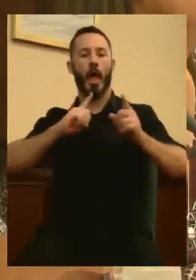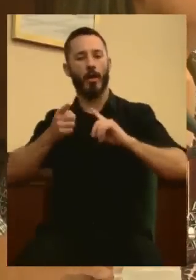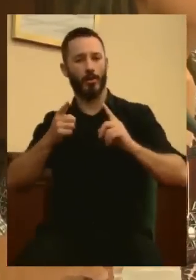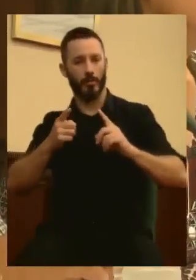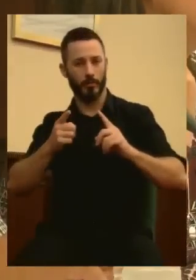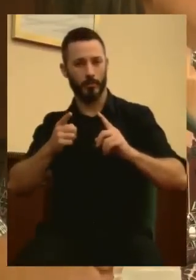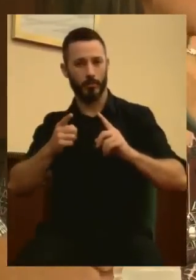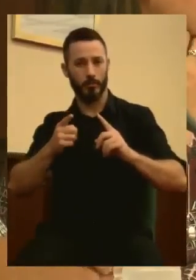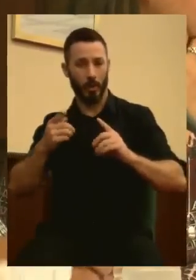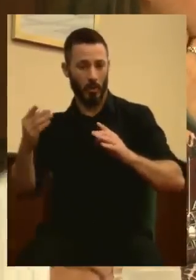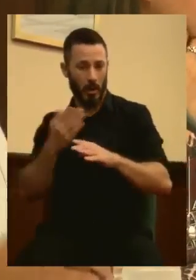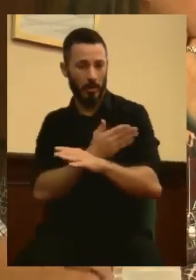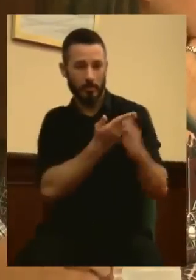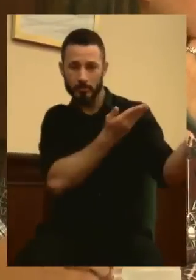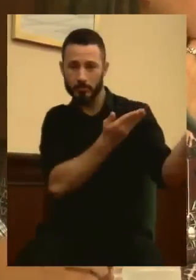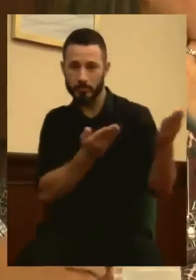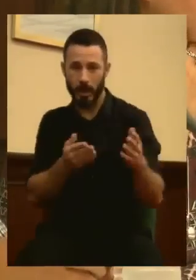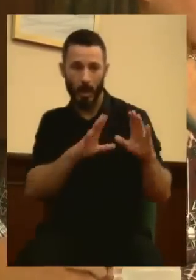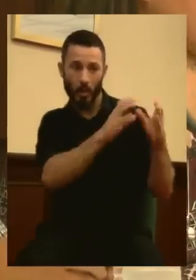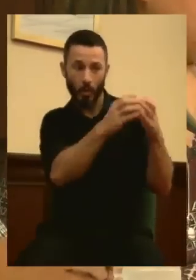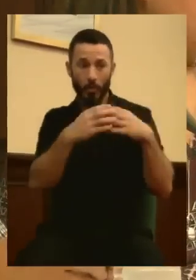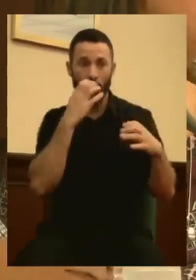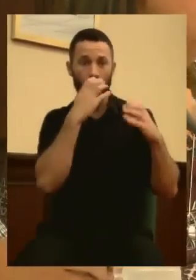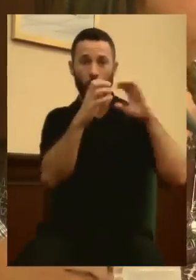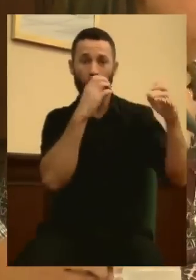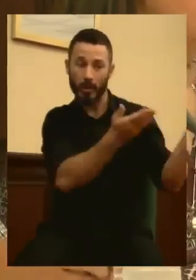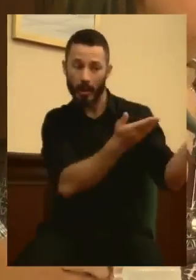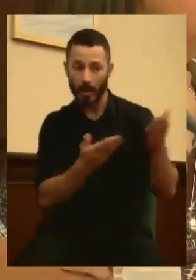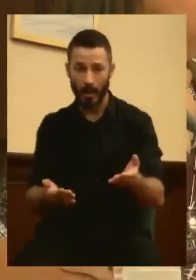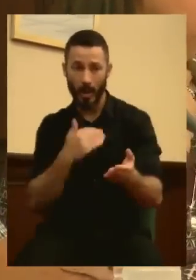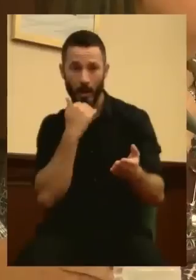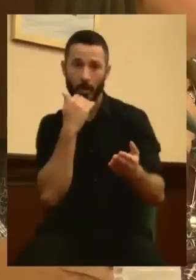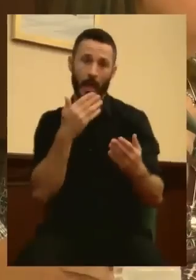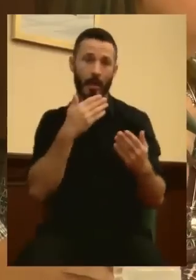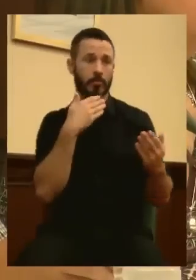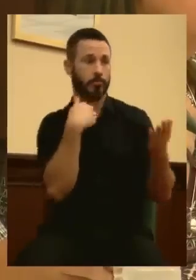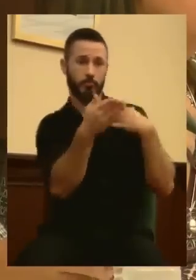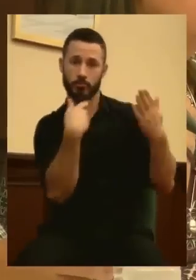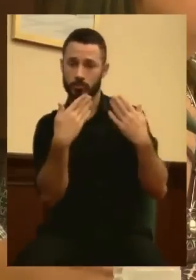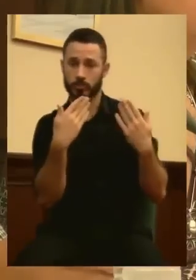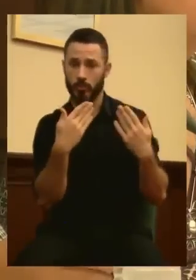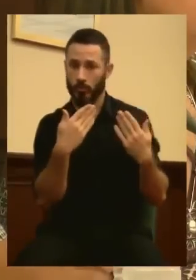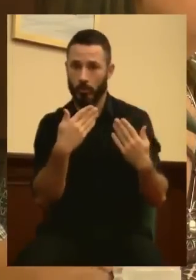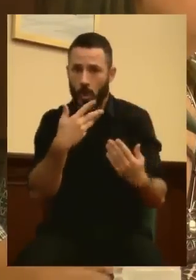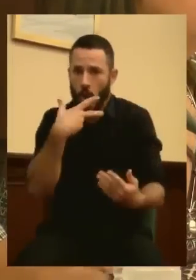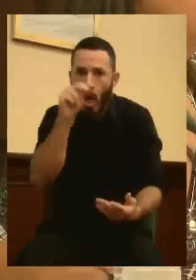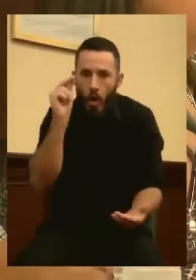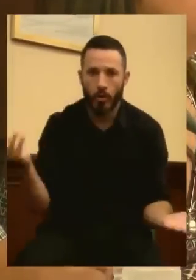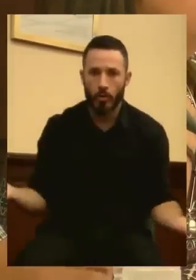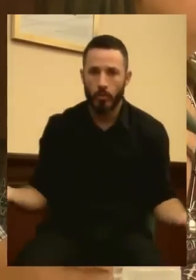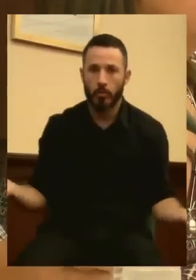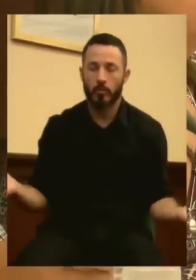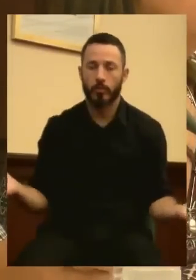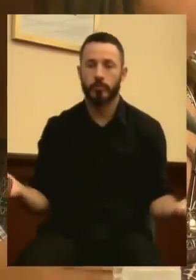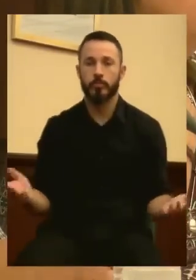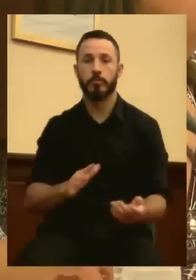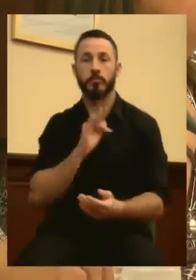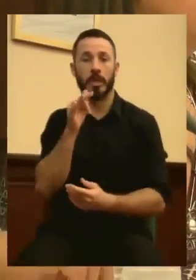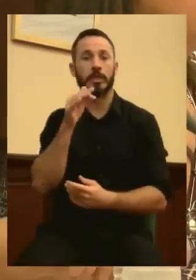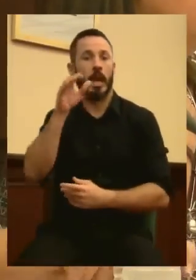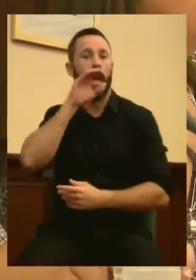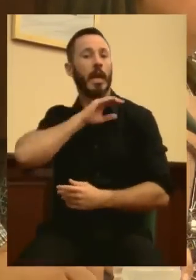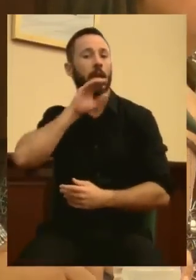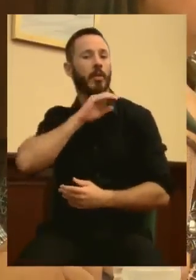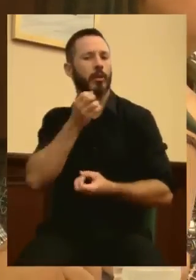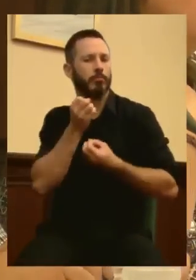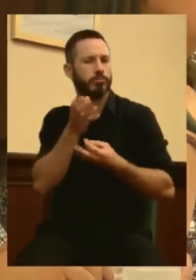alguna vez a estos colectivos que protestaban? Ya le avanzo la respuesta. No. Es más, les voy a contar una anécdota